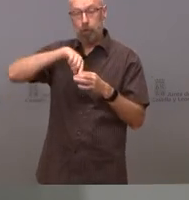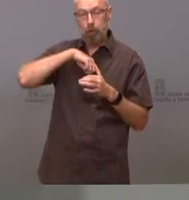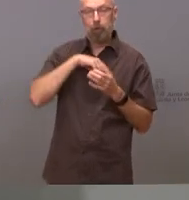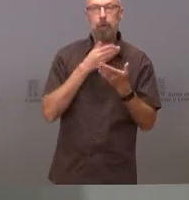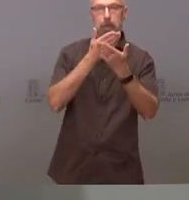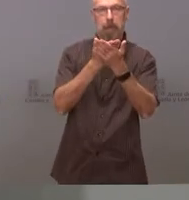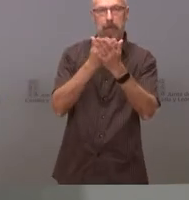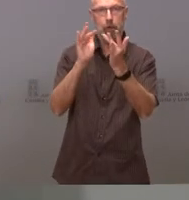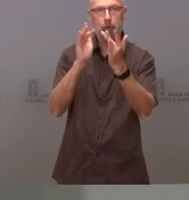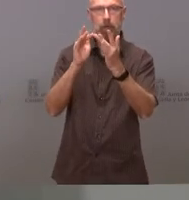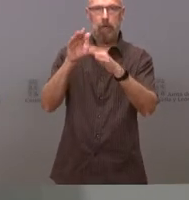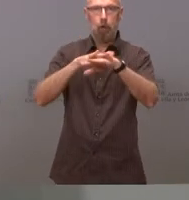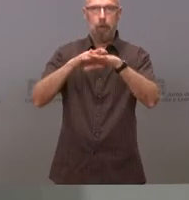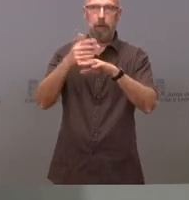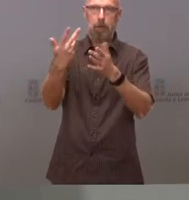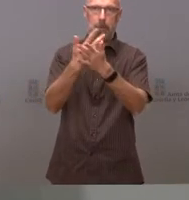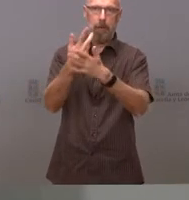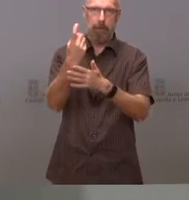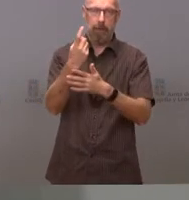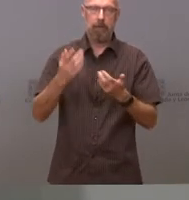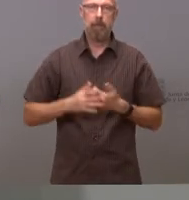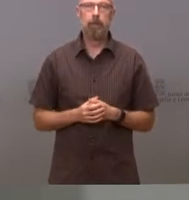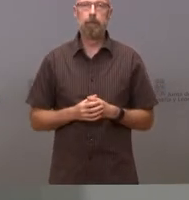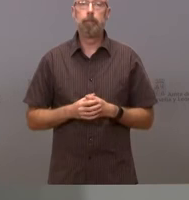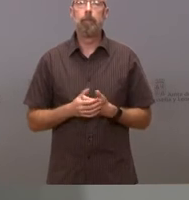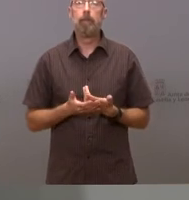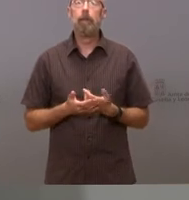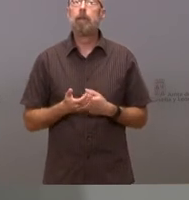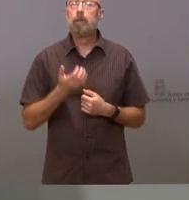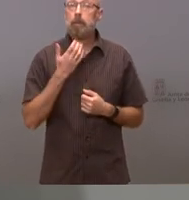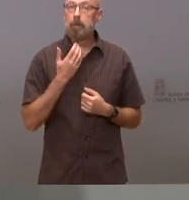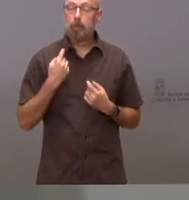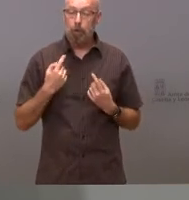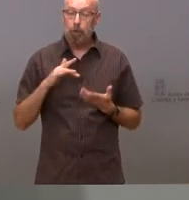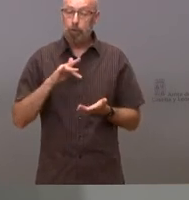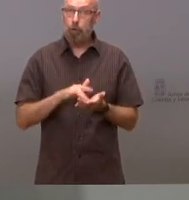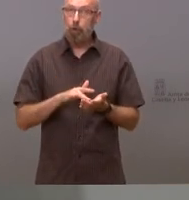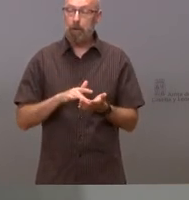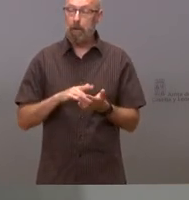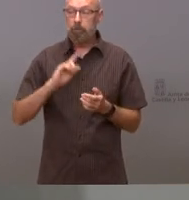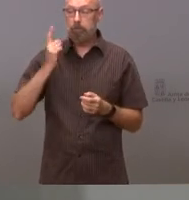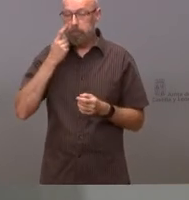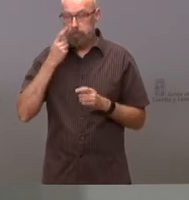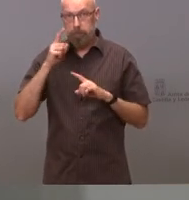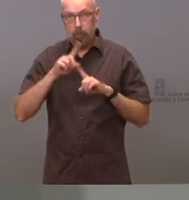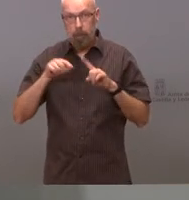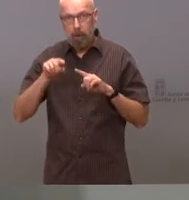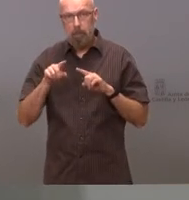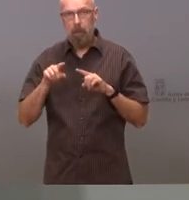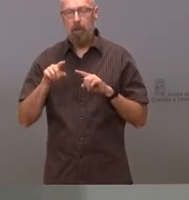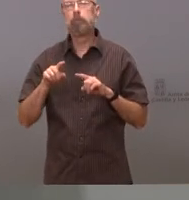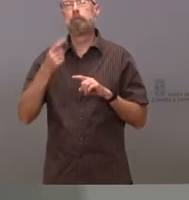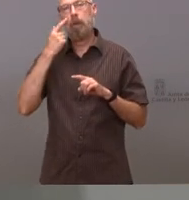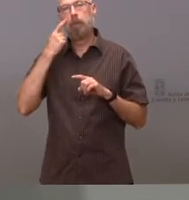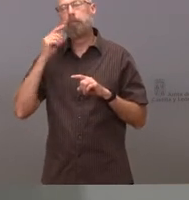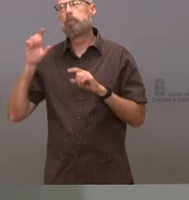por tanto lo primero que tenemos que hacer nosotros cuando vemos una noticia así es corroborar si efectivamente existía este proceso la empresa